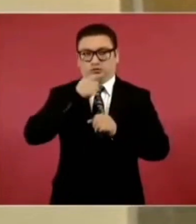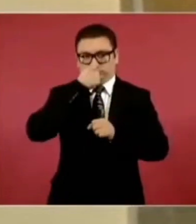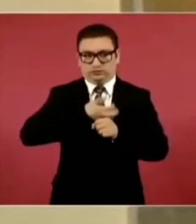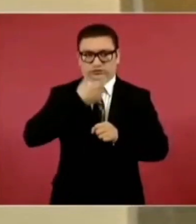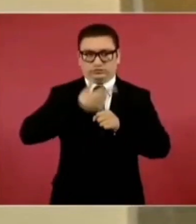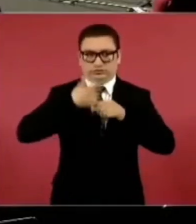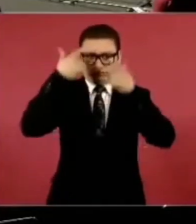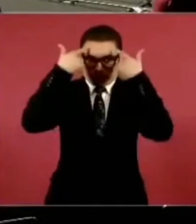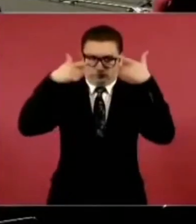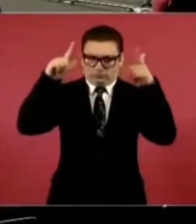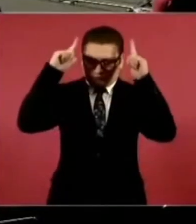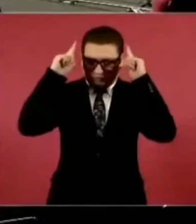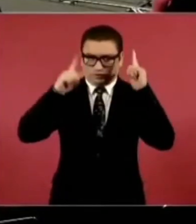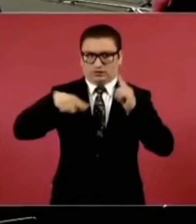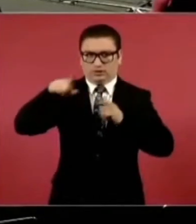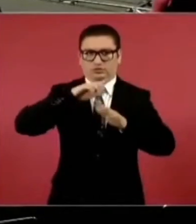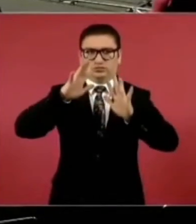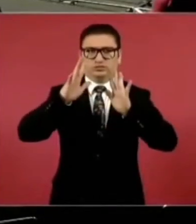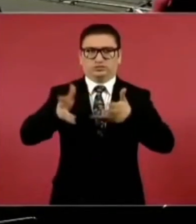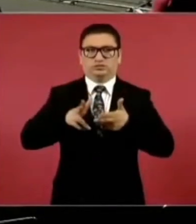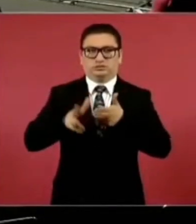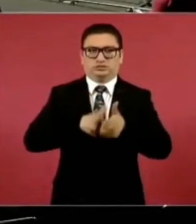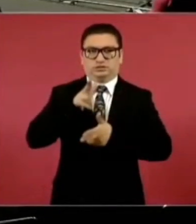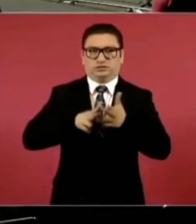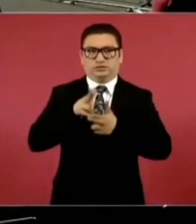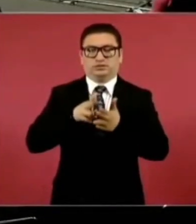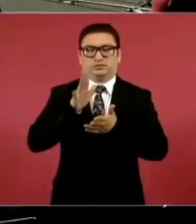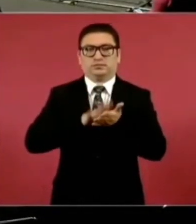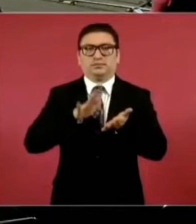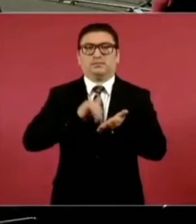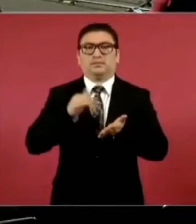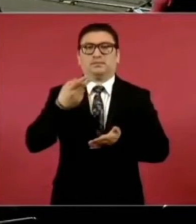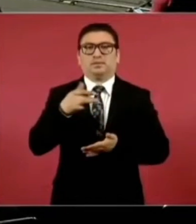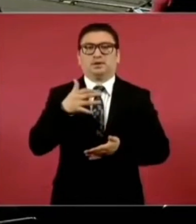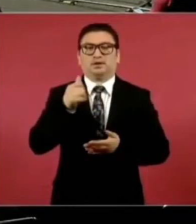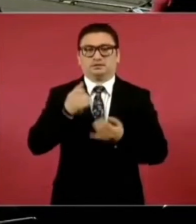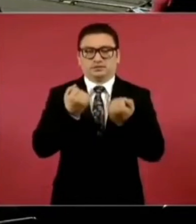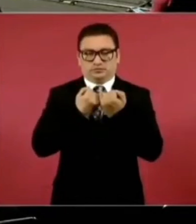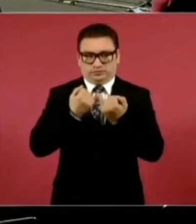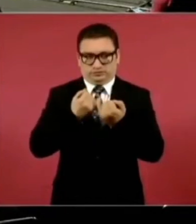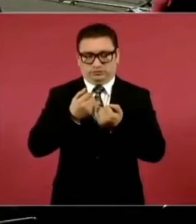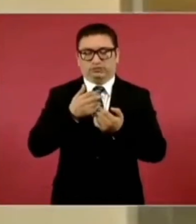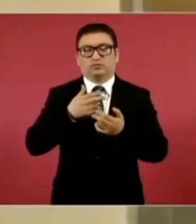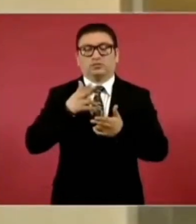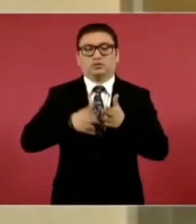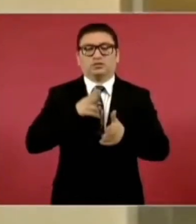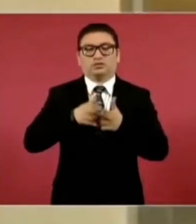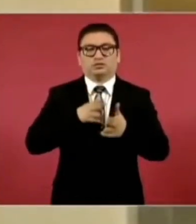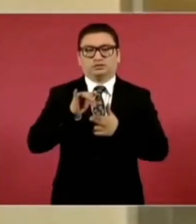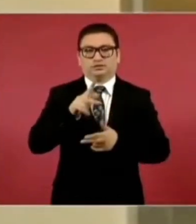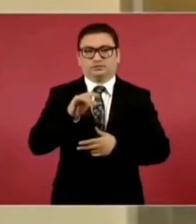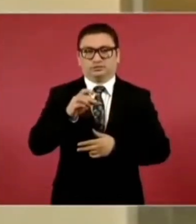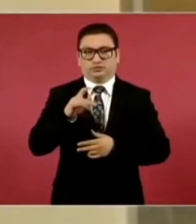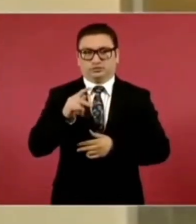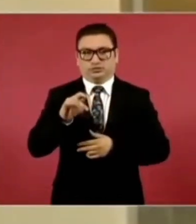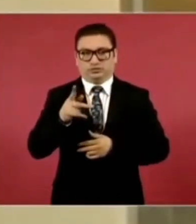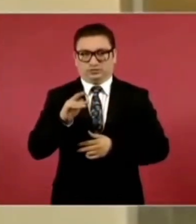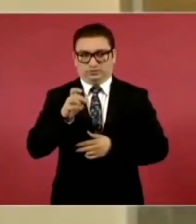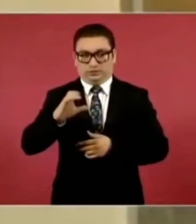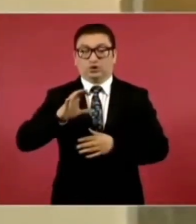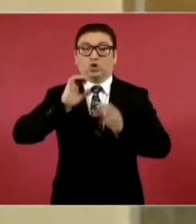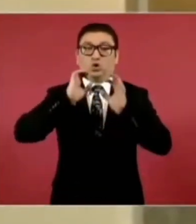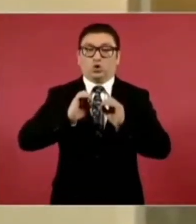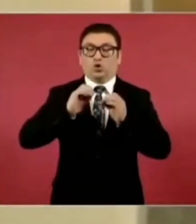Marina que ya operan el Tren Maya y el Tren del Istmo de Tehuantepec o en su caso a particulares